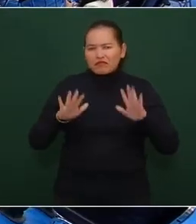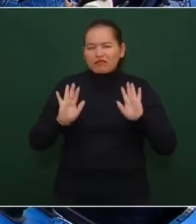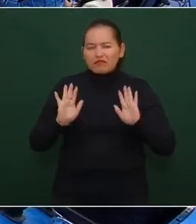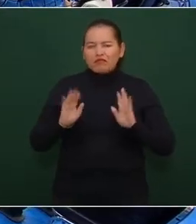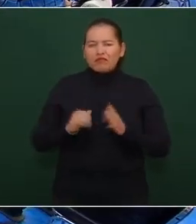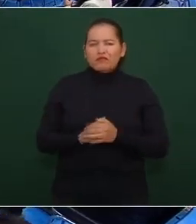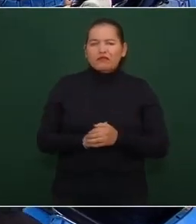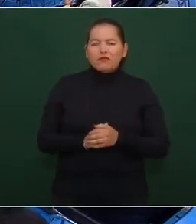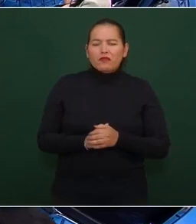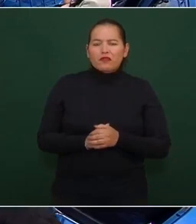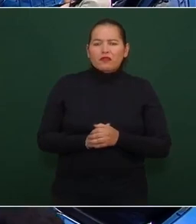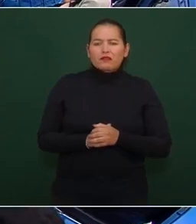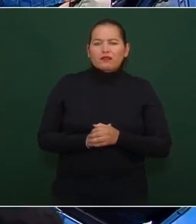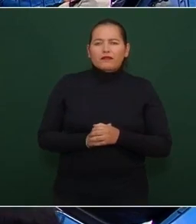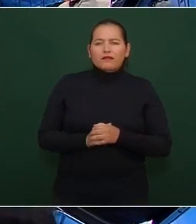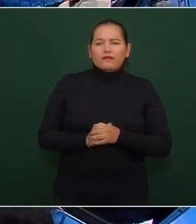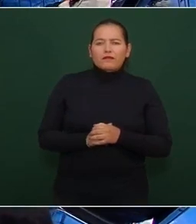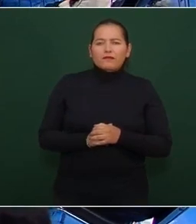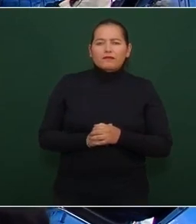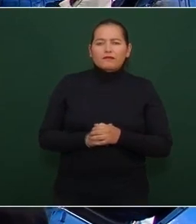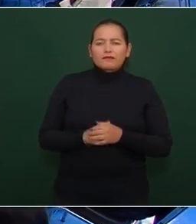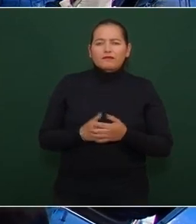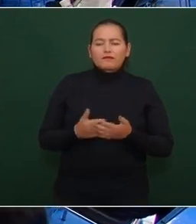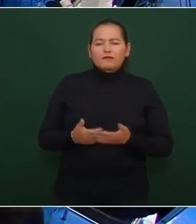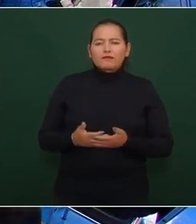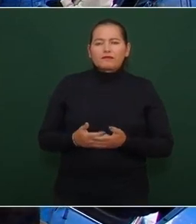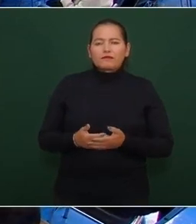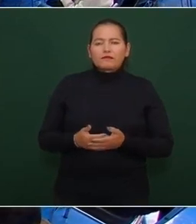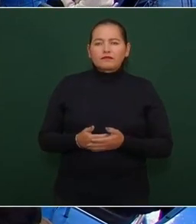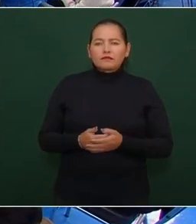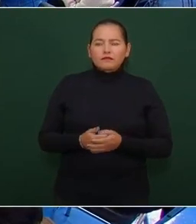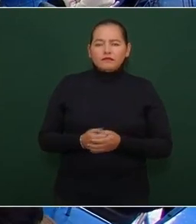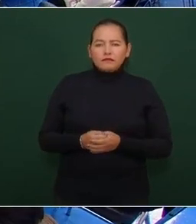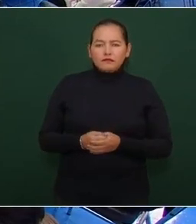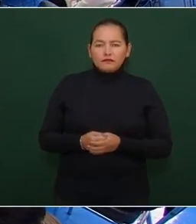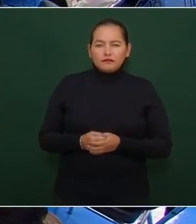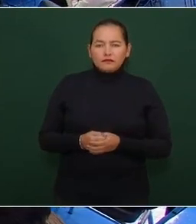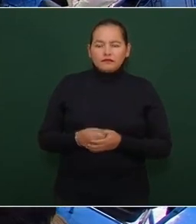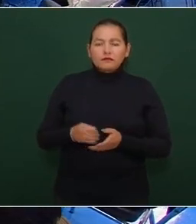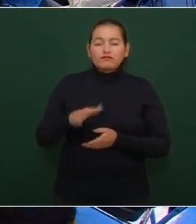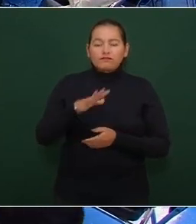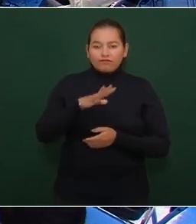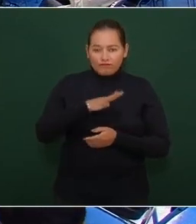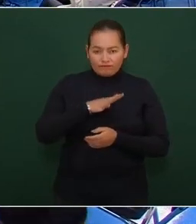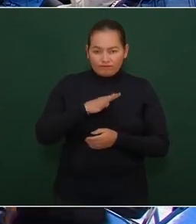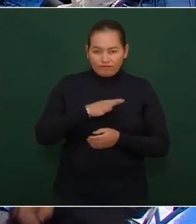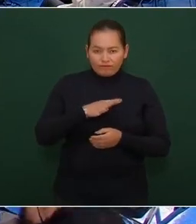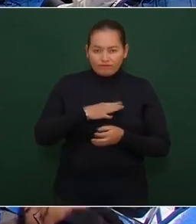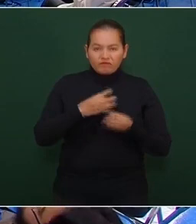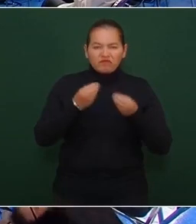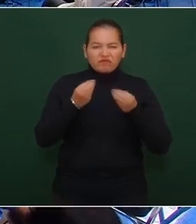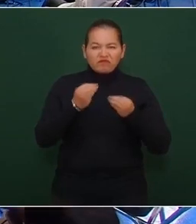si hay este muchos conservadores